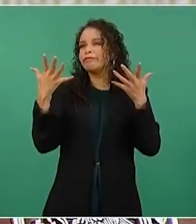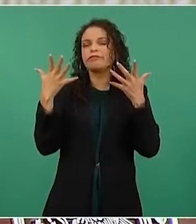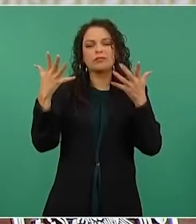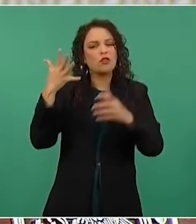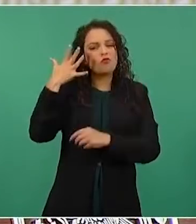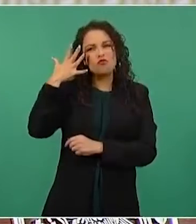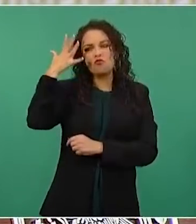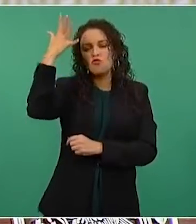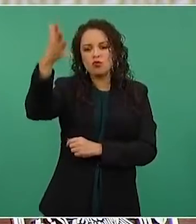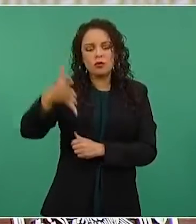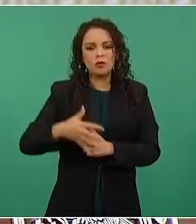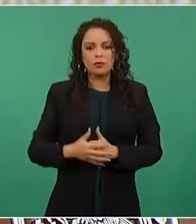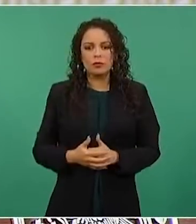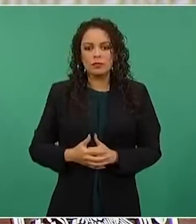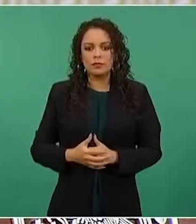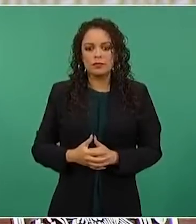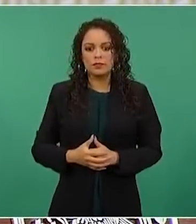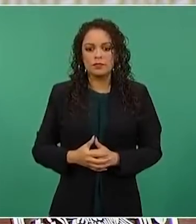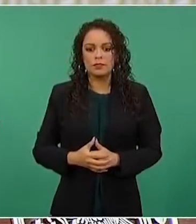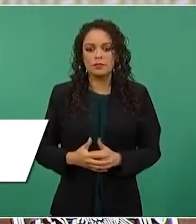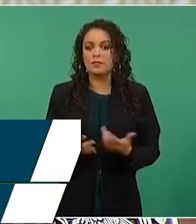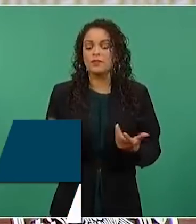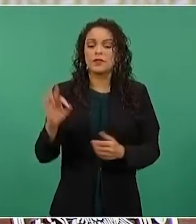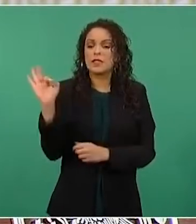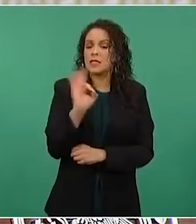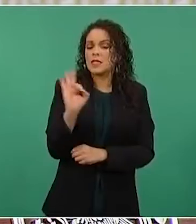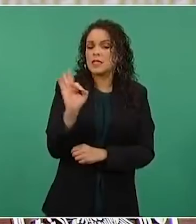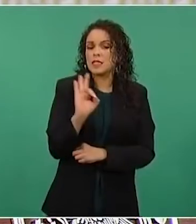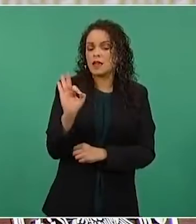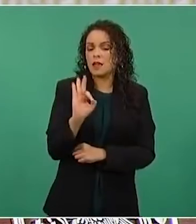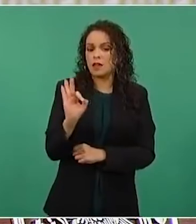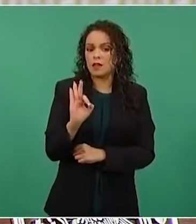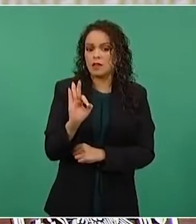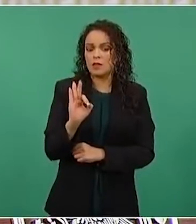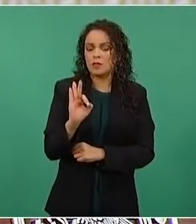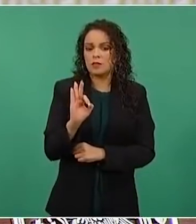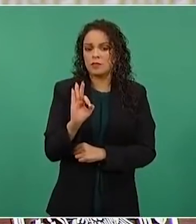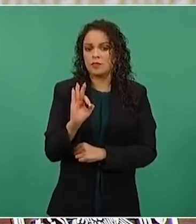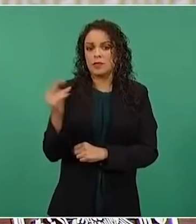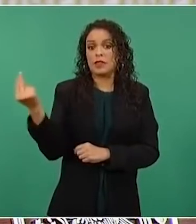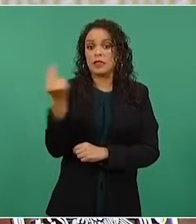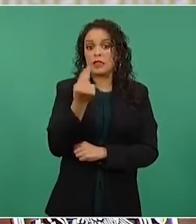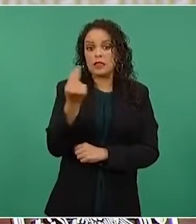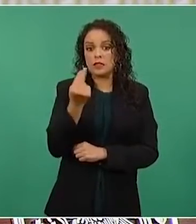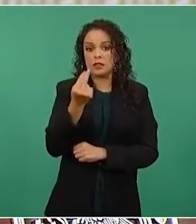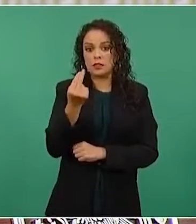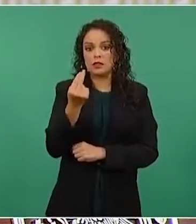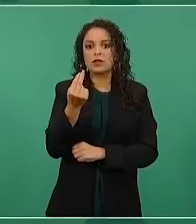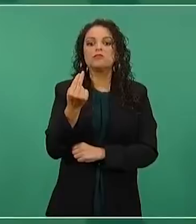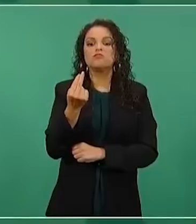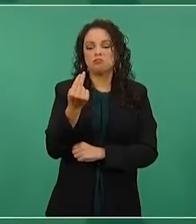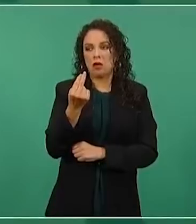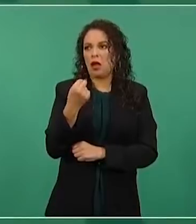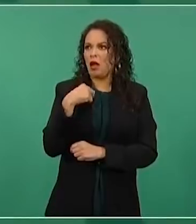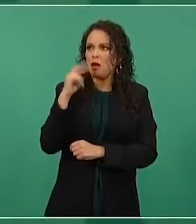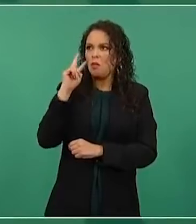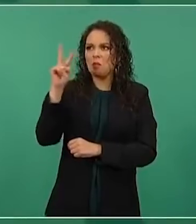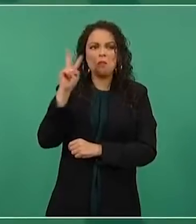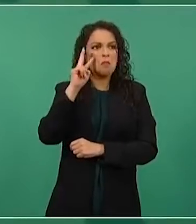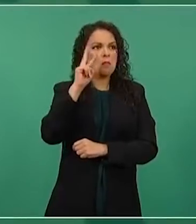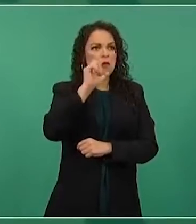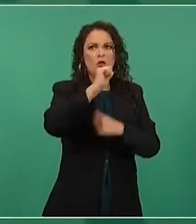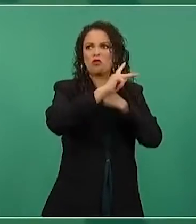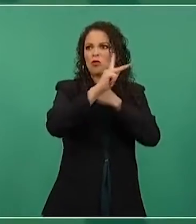que tomar ejemplos de otros